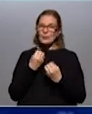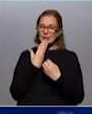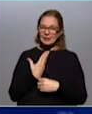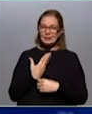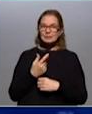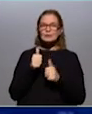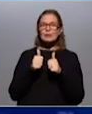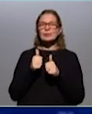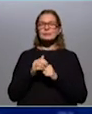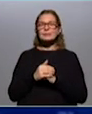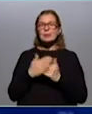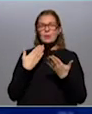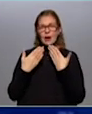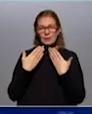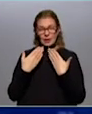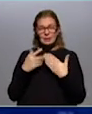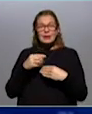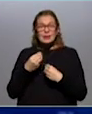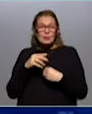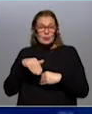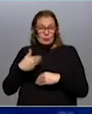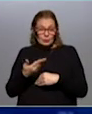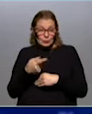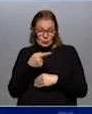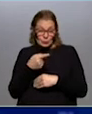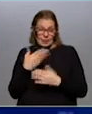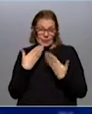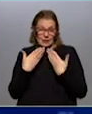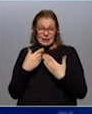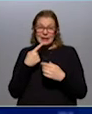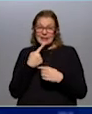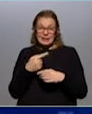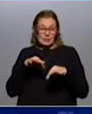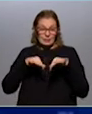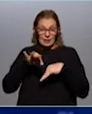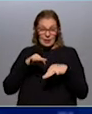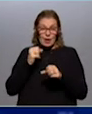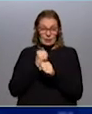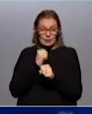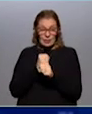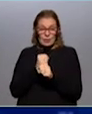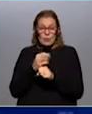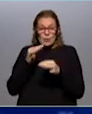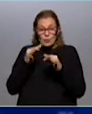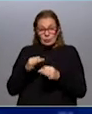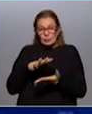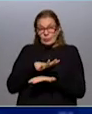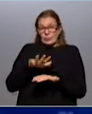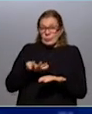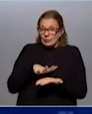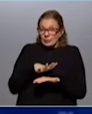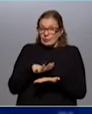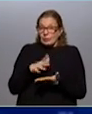Muy bien. Estamos hablando, o vamos a hablar tú, vas a hablar de lo que dice el mercado laboral. En momentos además que se está viviendo